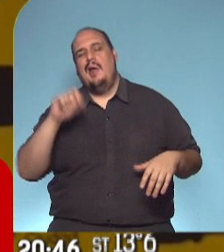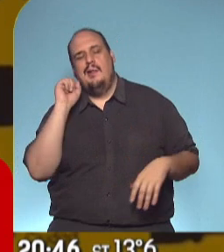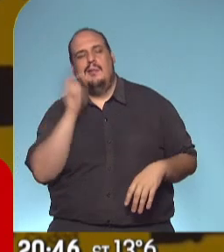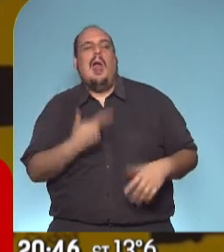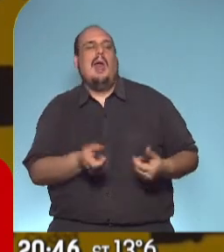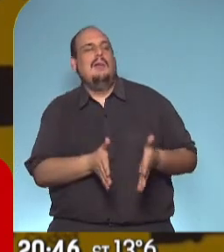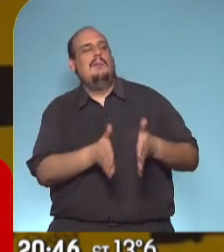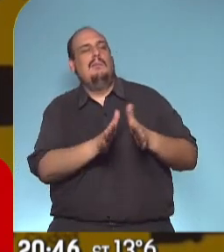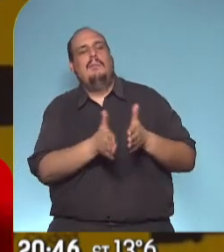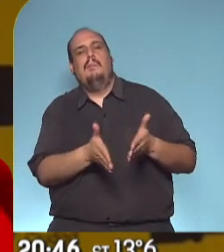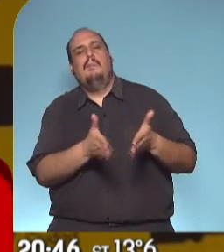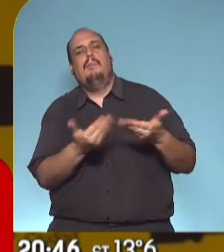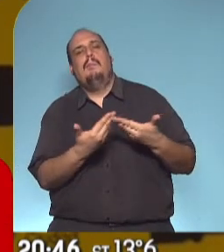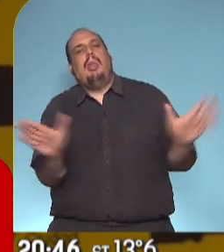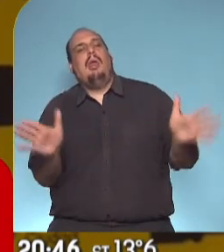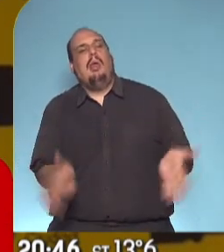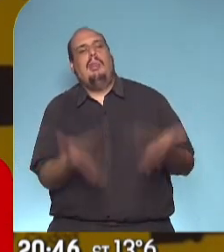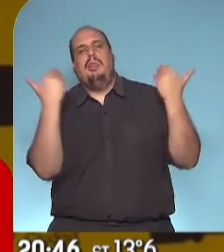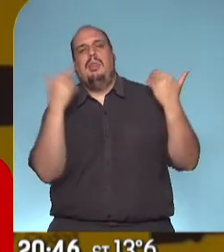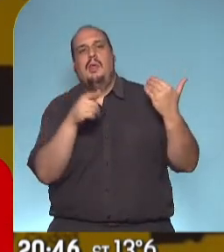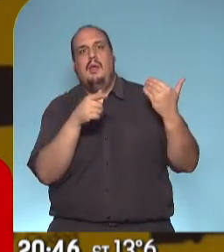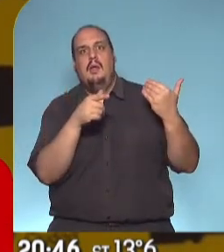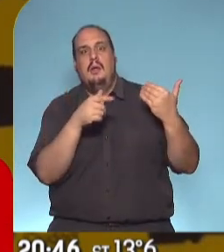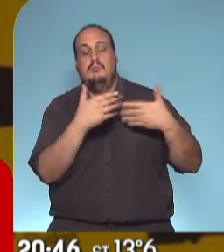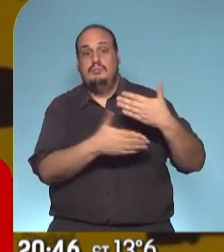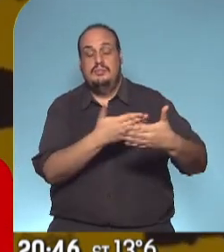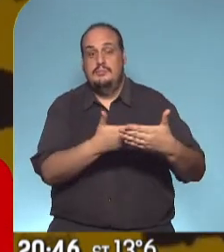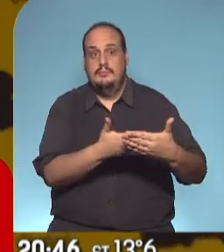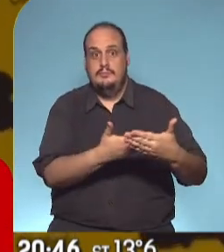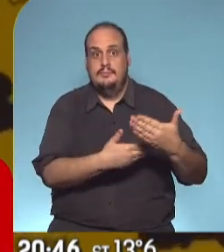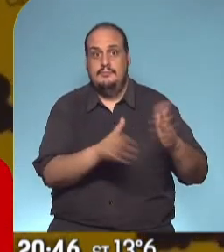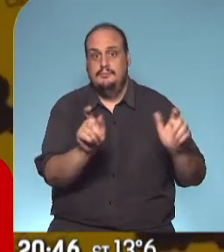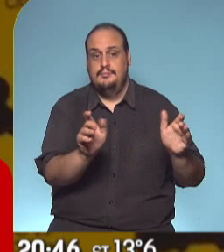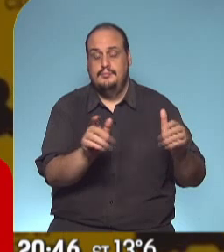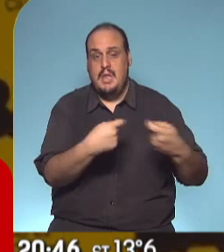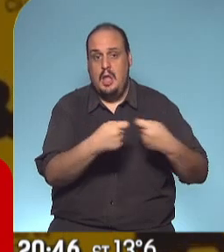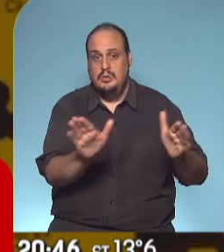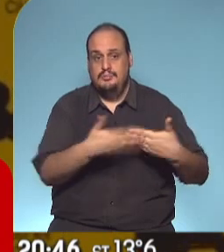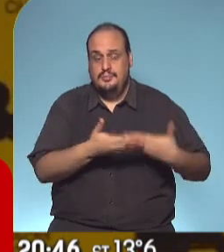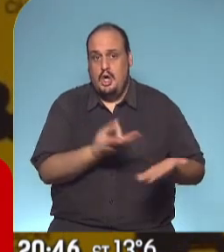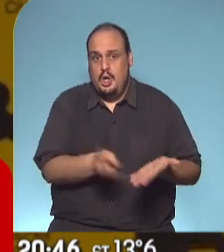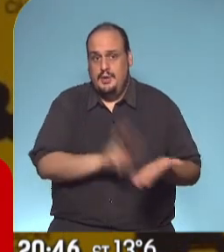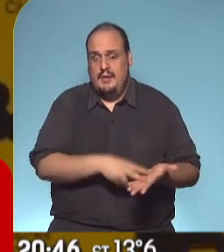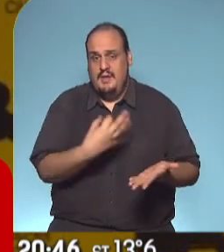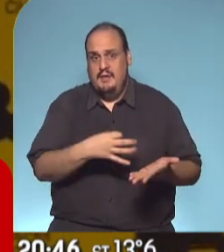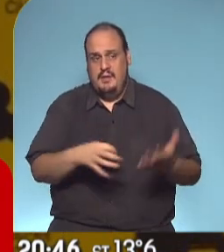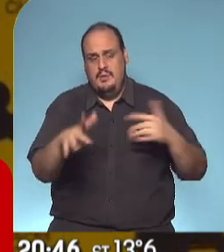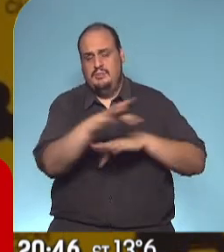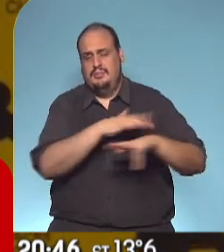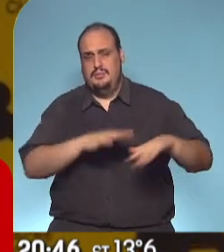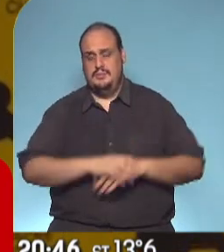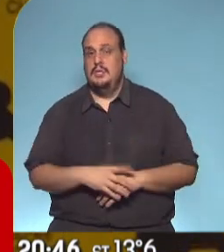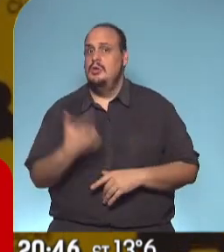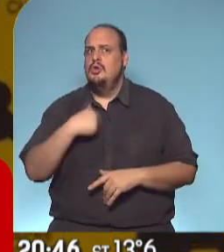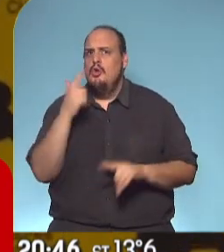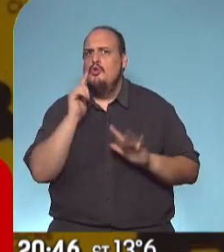otro, descontroladamente. ¿Y qué les pasó? Tienen que volver a cerrar. Entonces tenemos que hacerlo en forma cuidada. Y entendiendo que no vamos